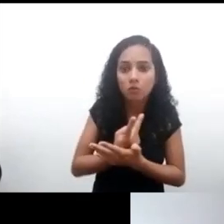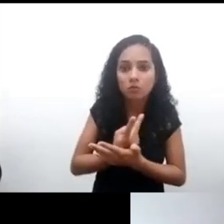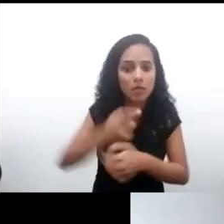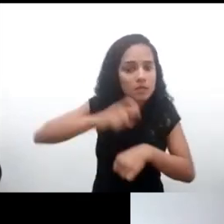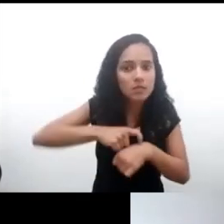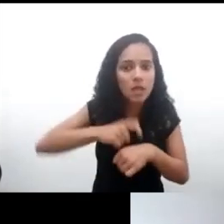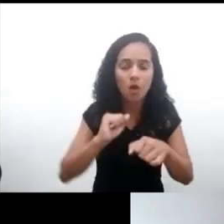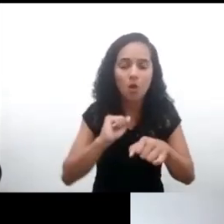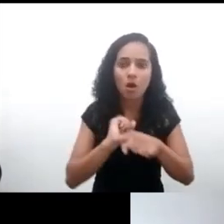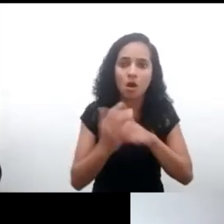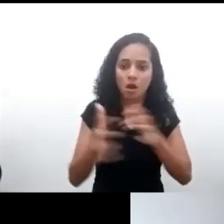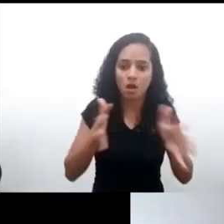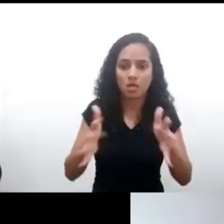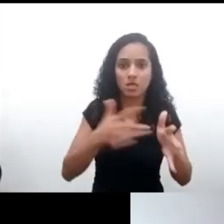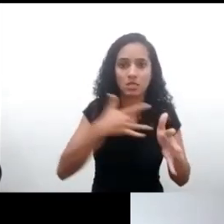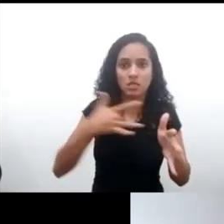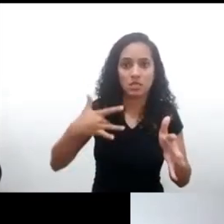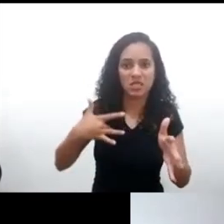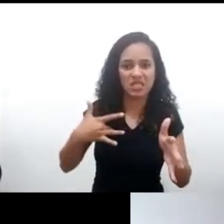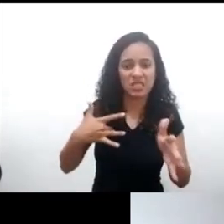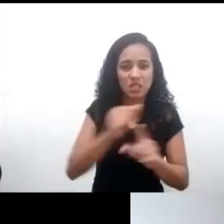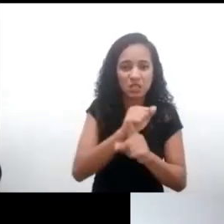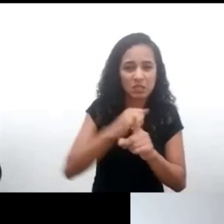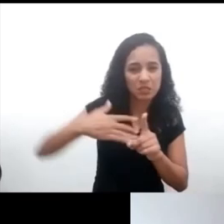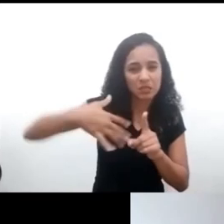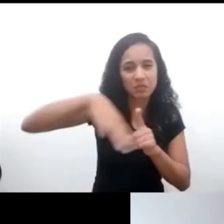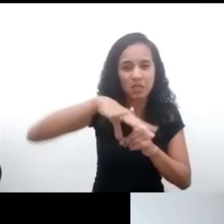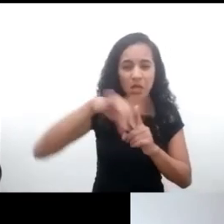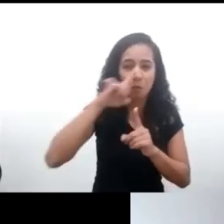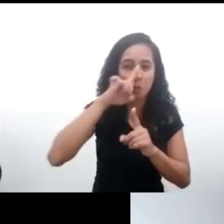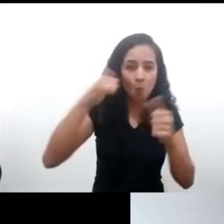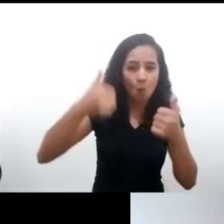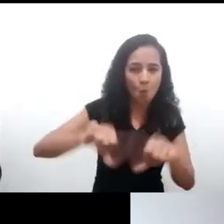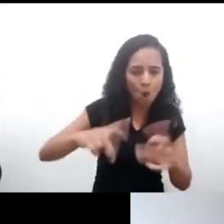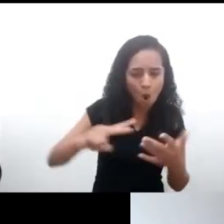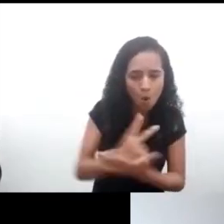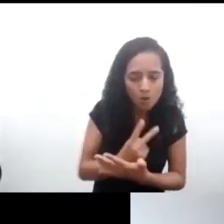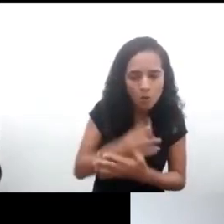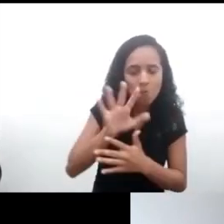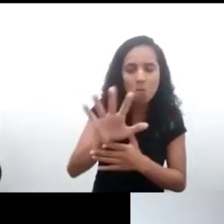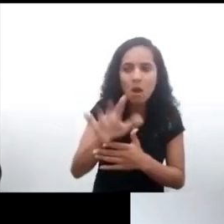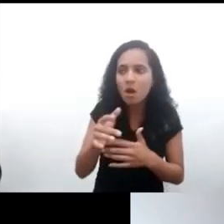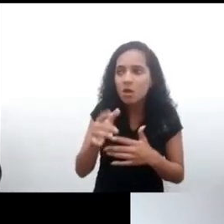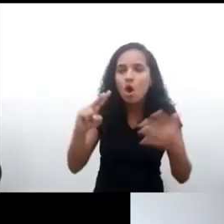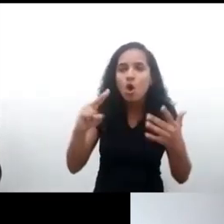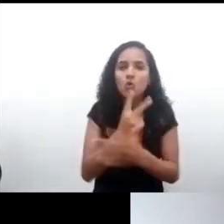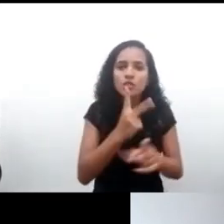nos vimos con que no teníamos las herramientas para poder afrontarlas. Entonces yo creo que, en ese sentido,